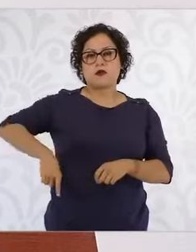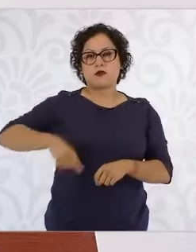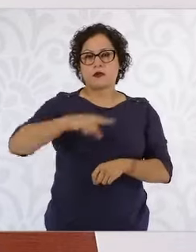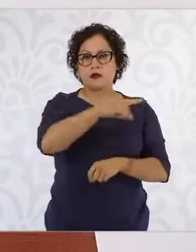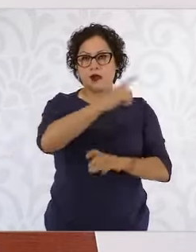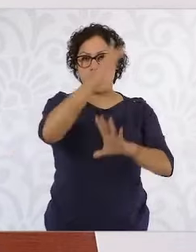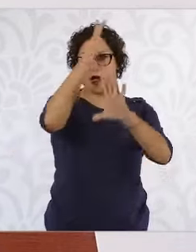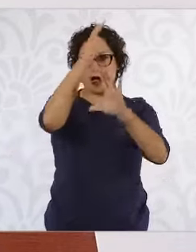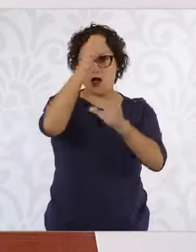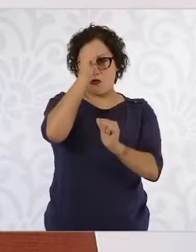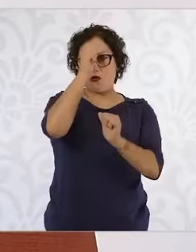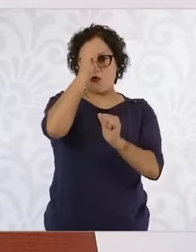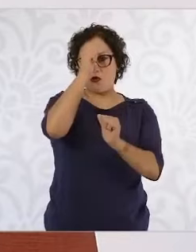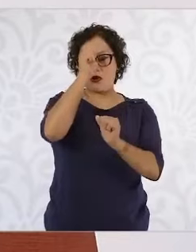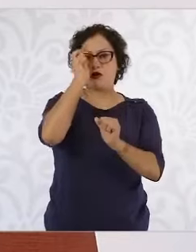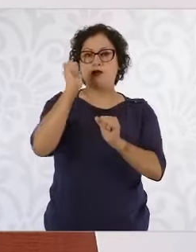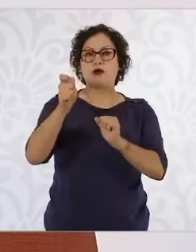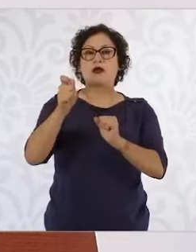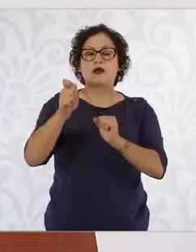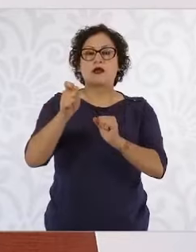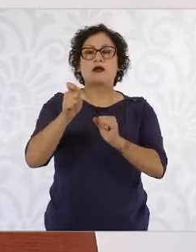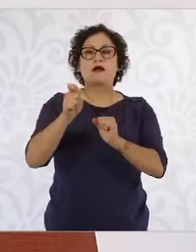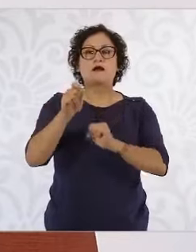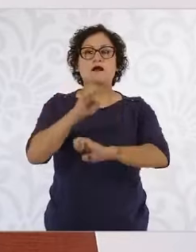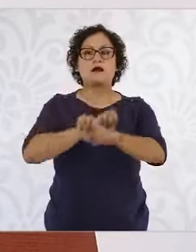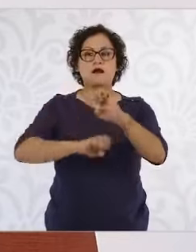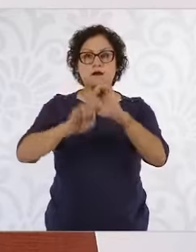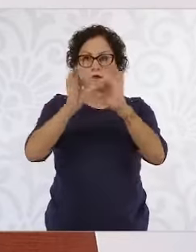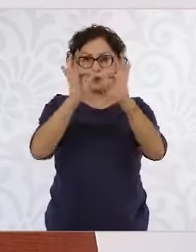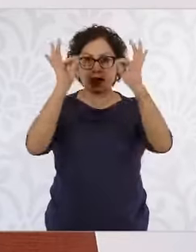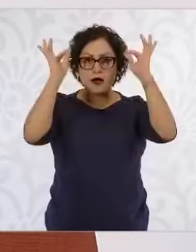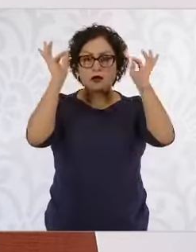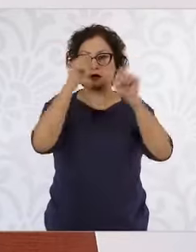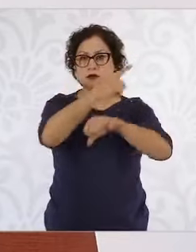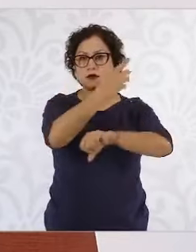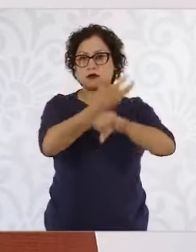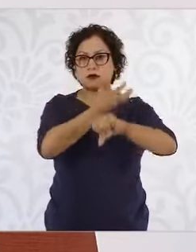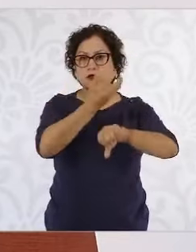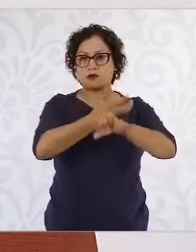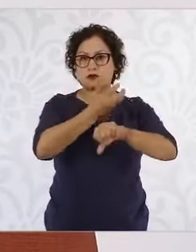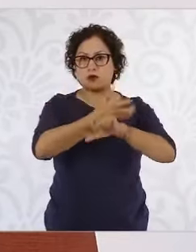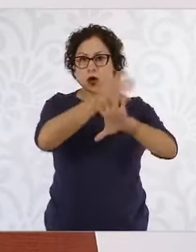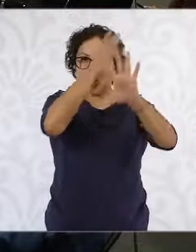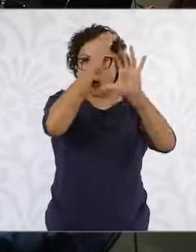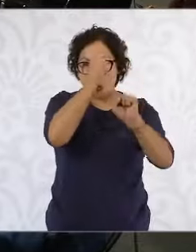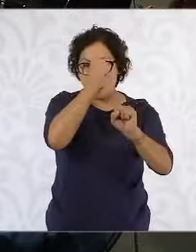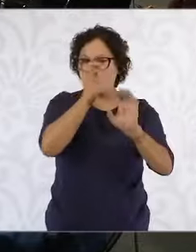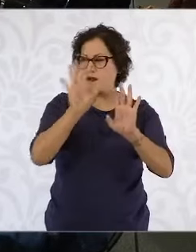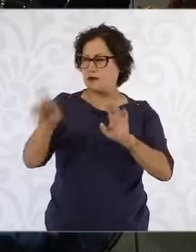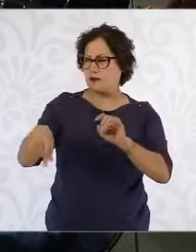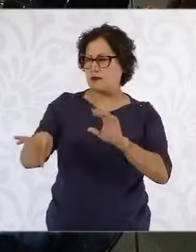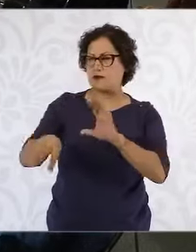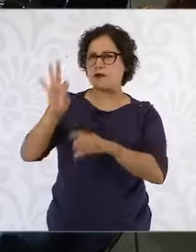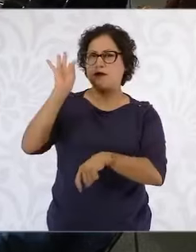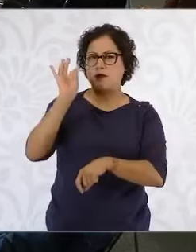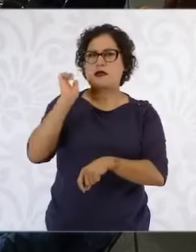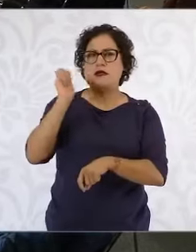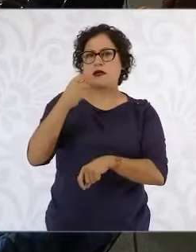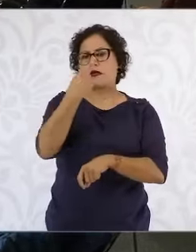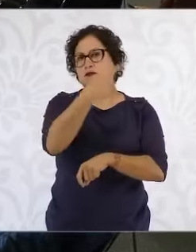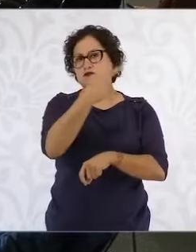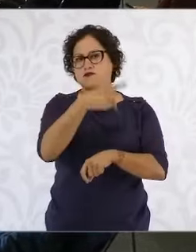declaración del embajador de Estados Unidos. Pero a ver si tienen ahí la declaración del vocero del Departamento de Estado.